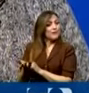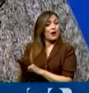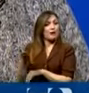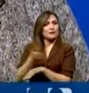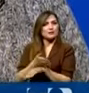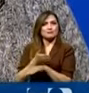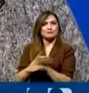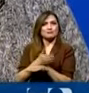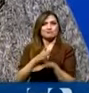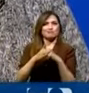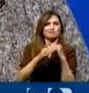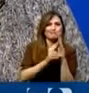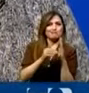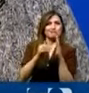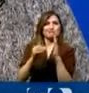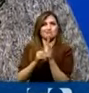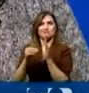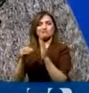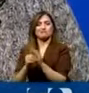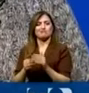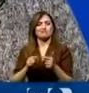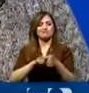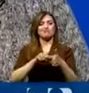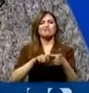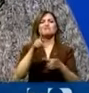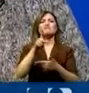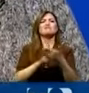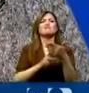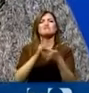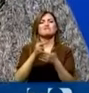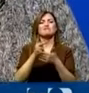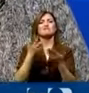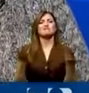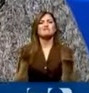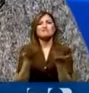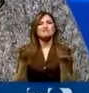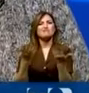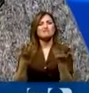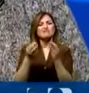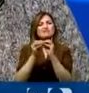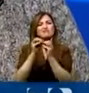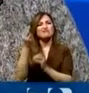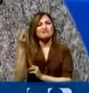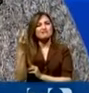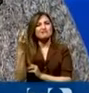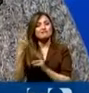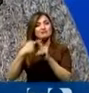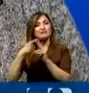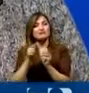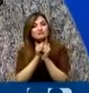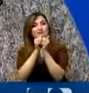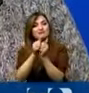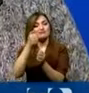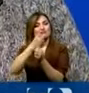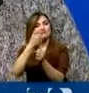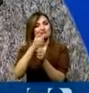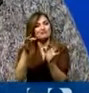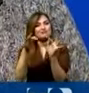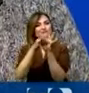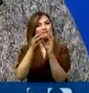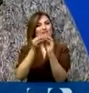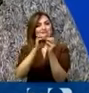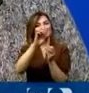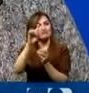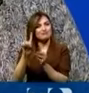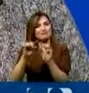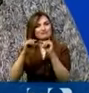Eso por un lado. Y por otro lado, ¿qué está pasando con la ID? Comenzaron trabajando como aliados en la asamblea, ahora en las amnistías ellos se dividieron.